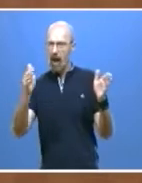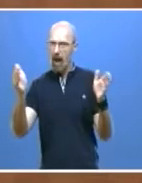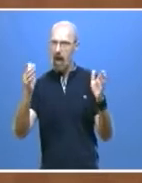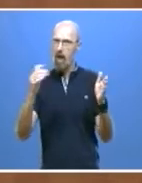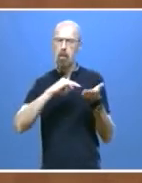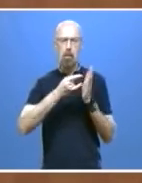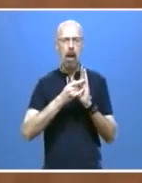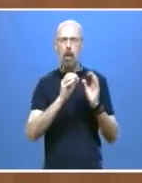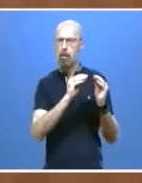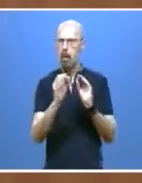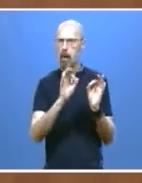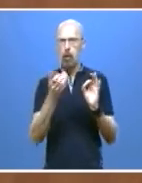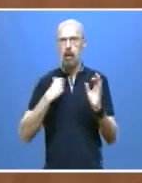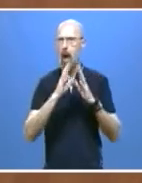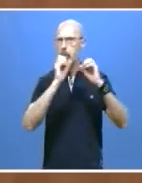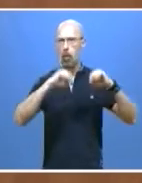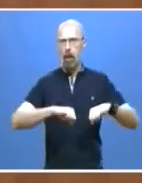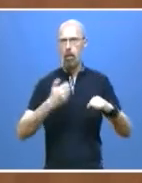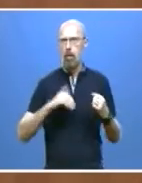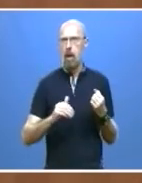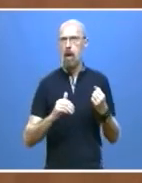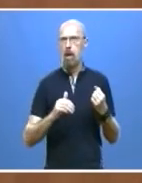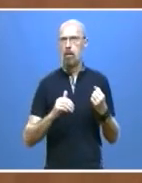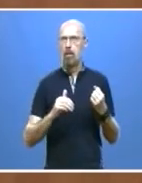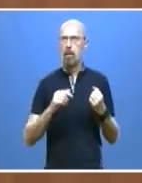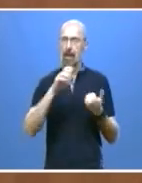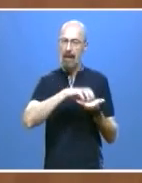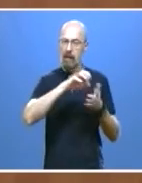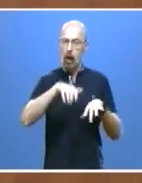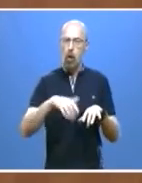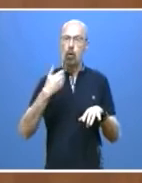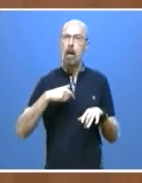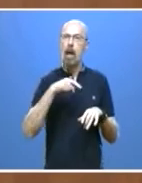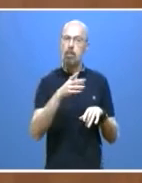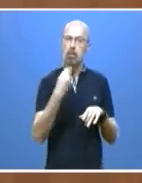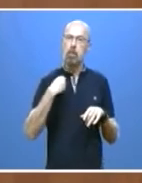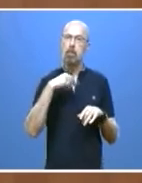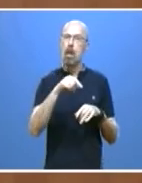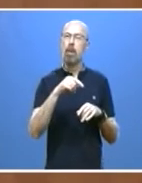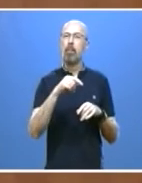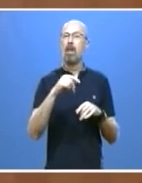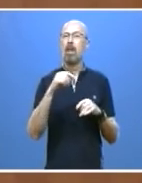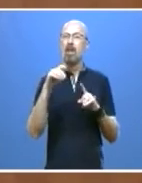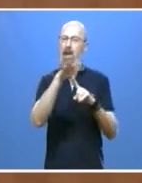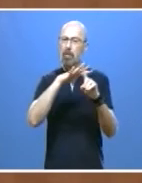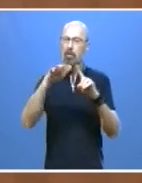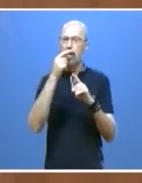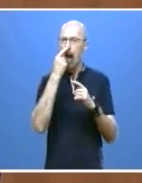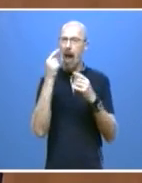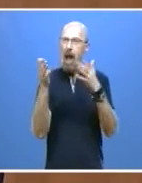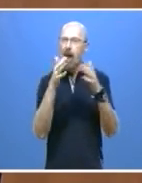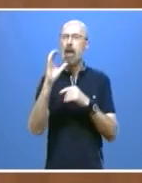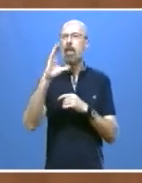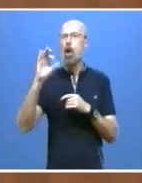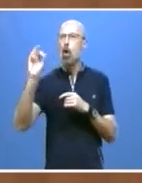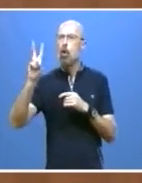ya somos un ejemplo en el mundo como sumidero de CO2 y vamos a ayudar a España y a Europa a cumplir